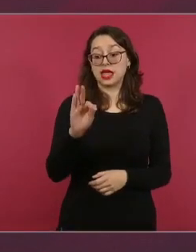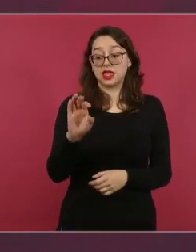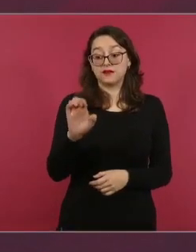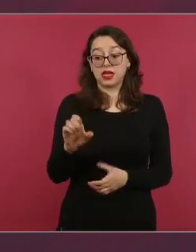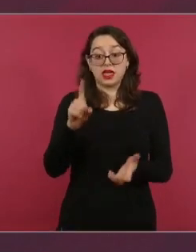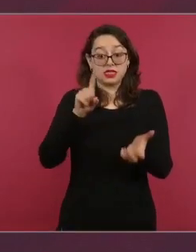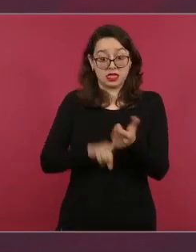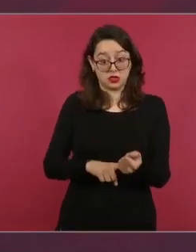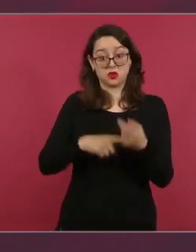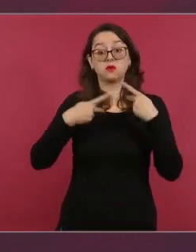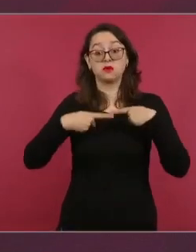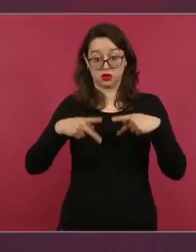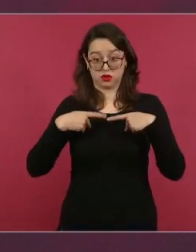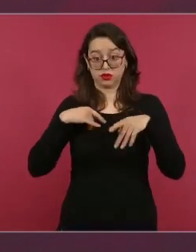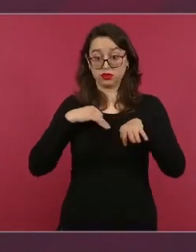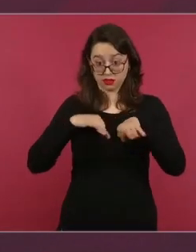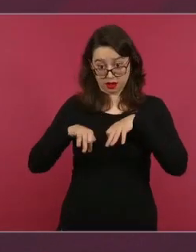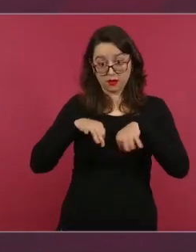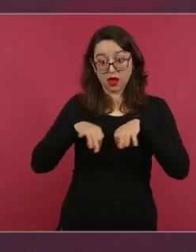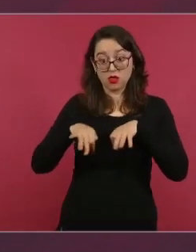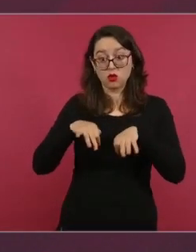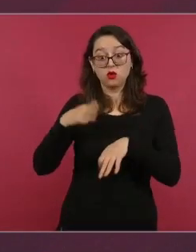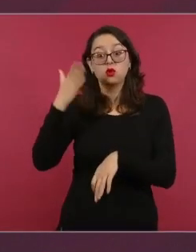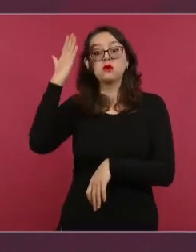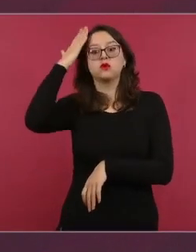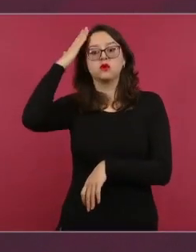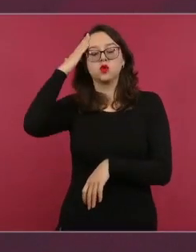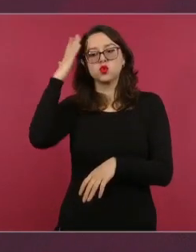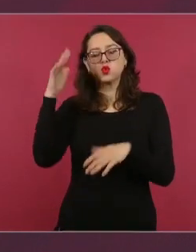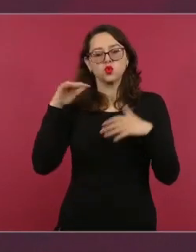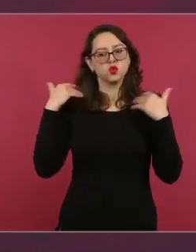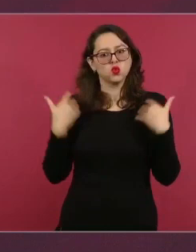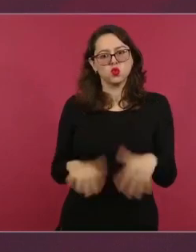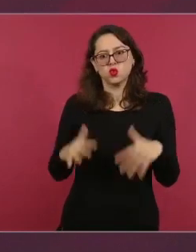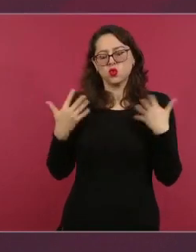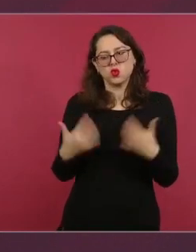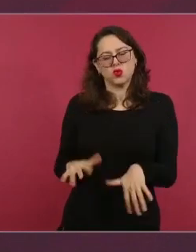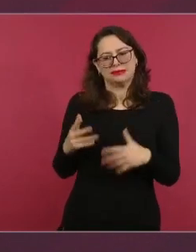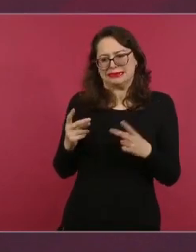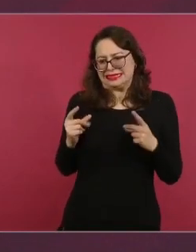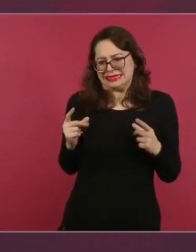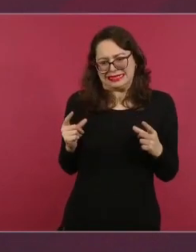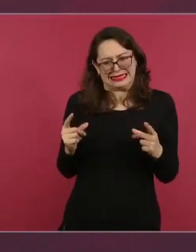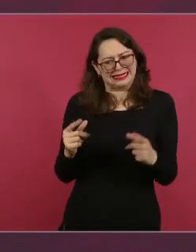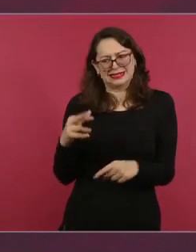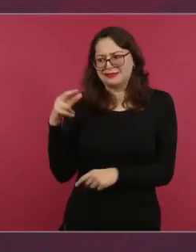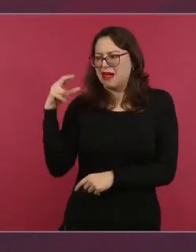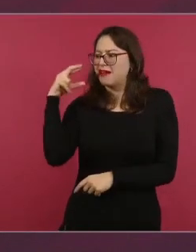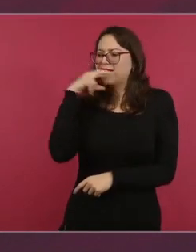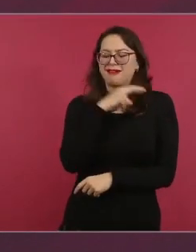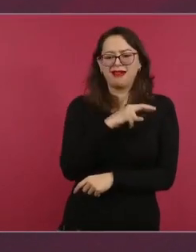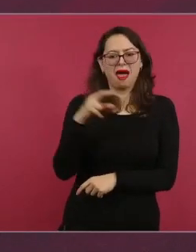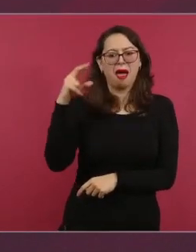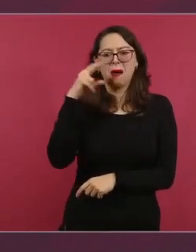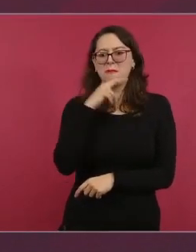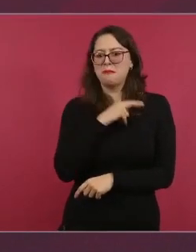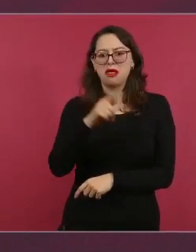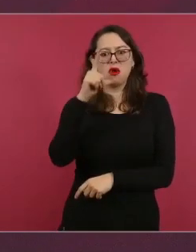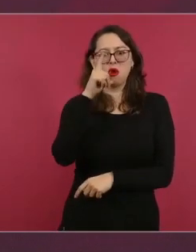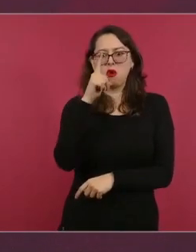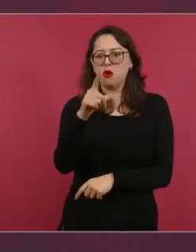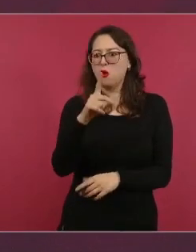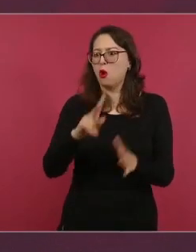Federal de Electricidad por su eficaz trabajo sin